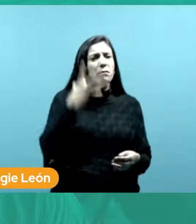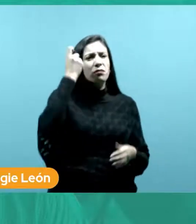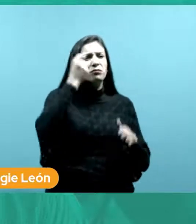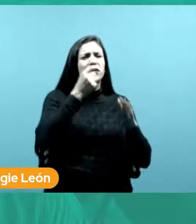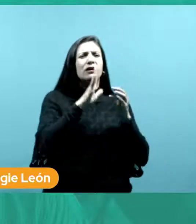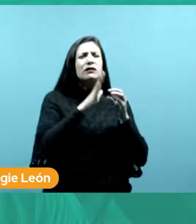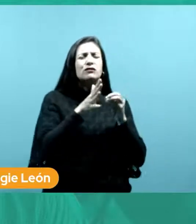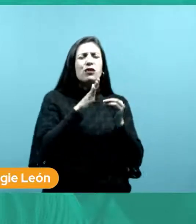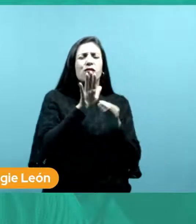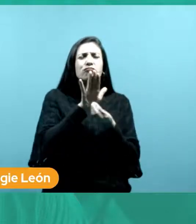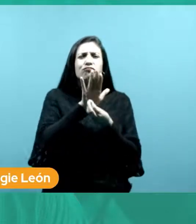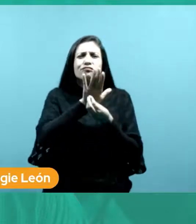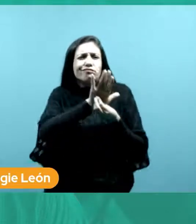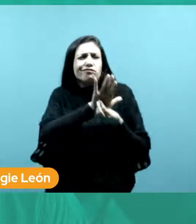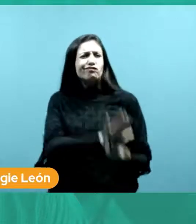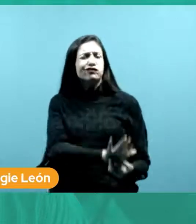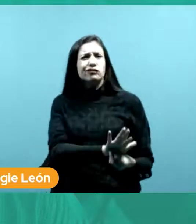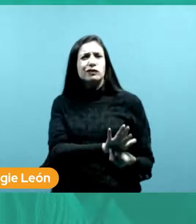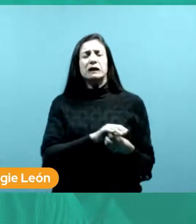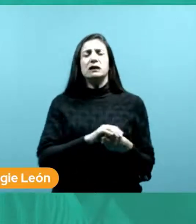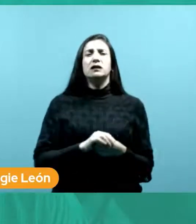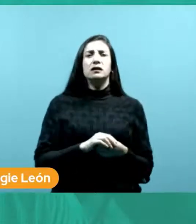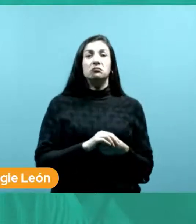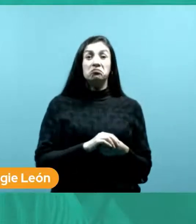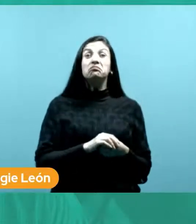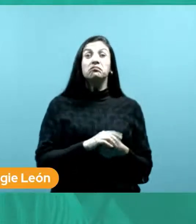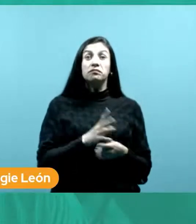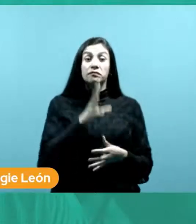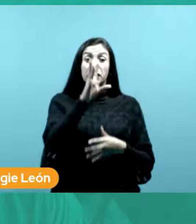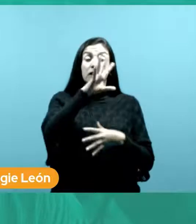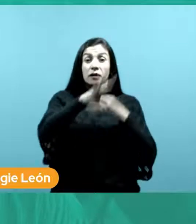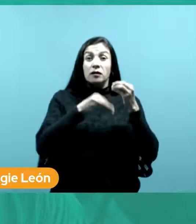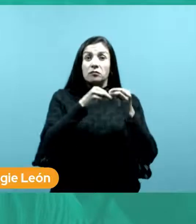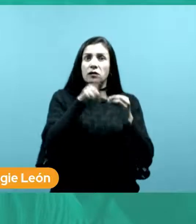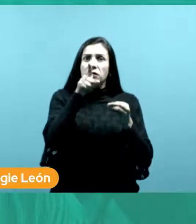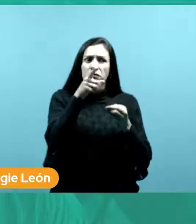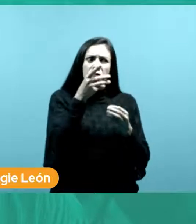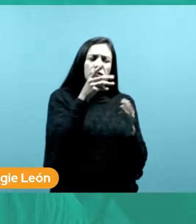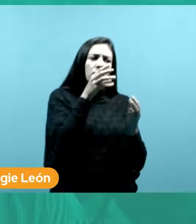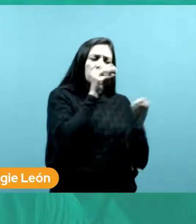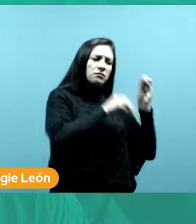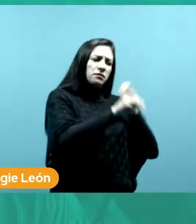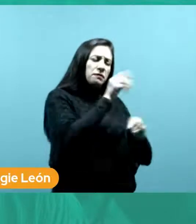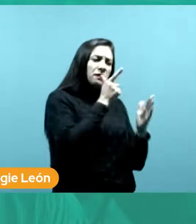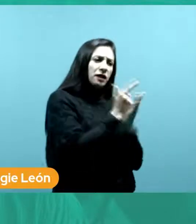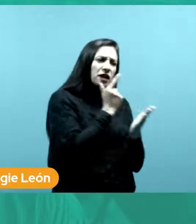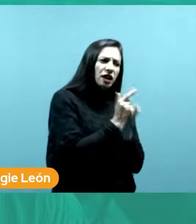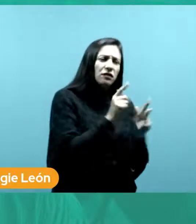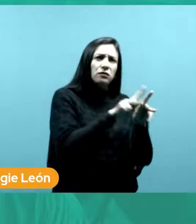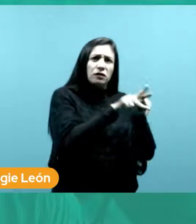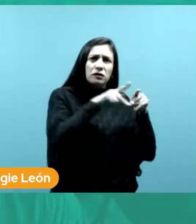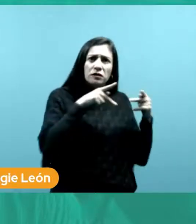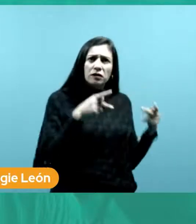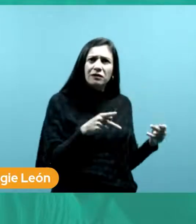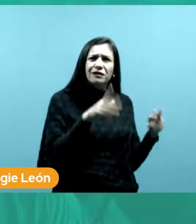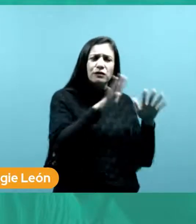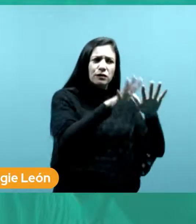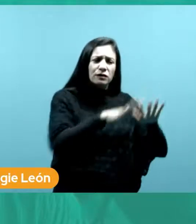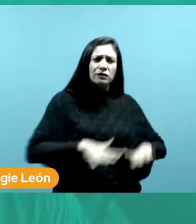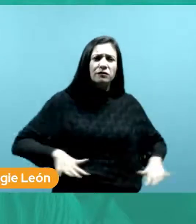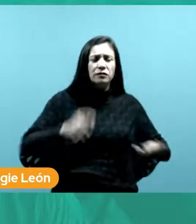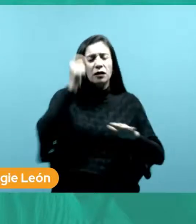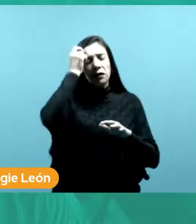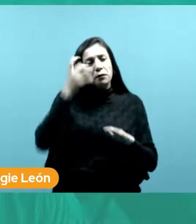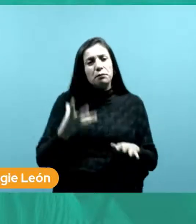alterizados. Ha publicado libros y artículos en revistas especializadas sobre los temas de territorio, memoria y